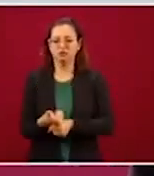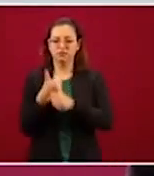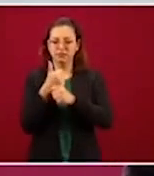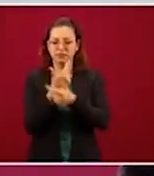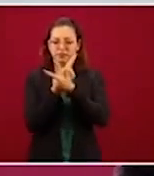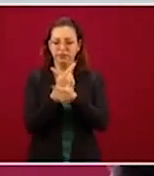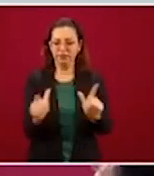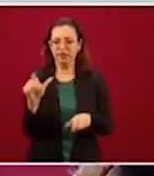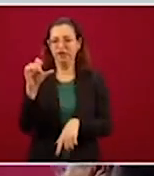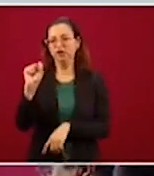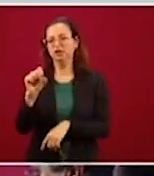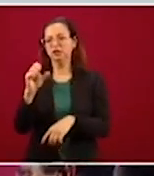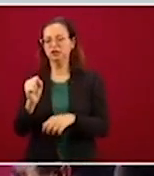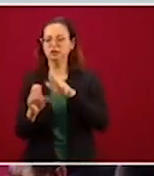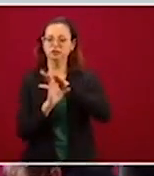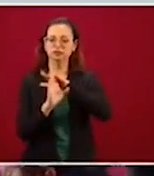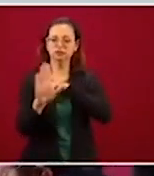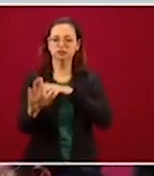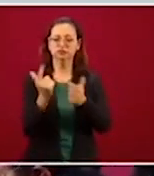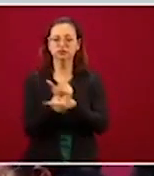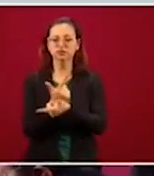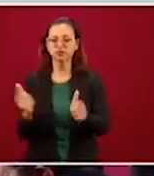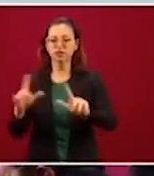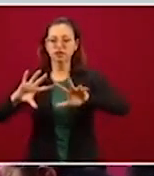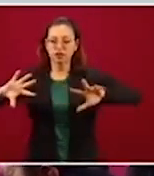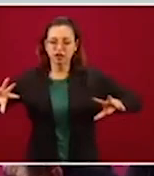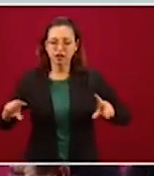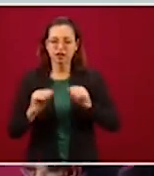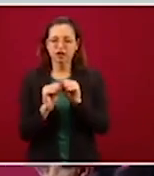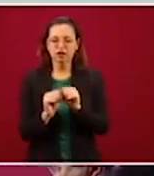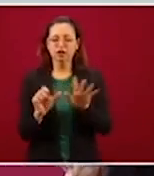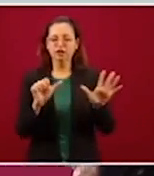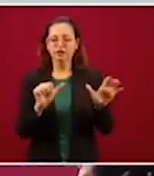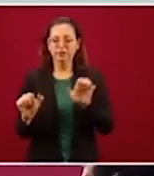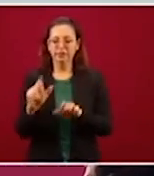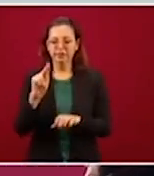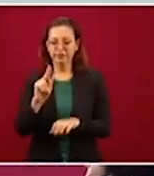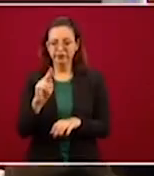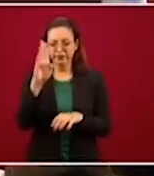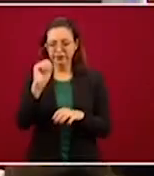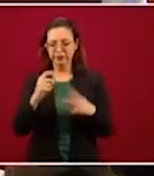liberados. En total, 689 detenidos. Vámonos,